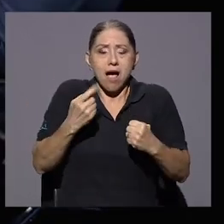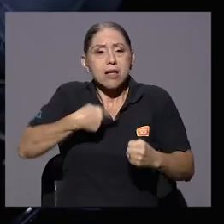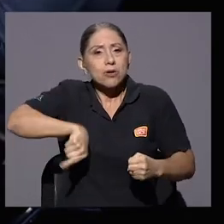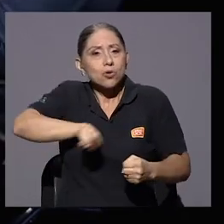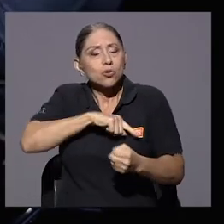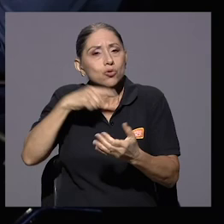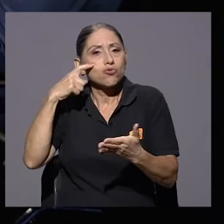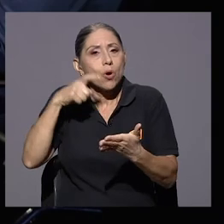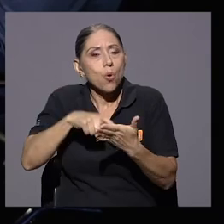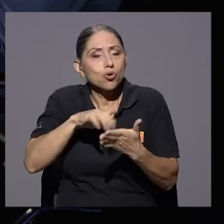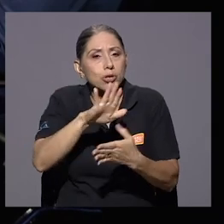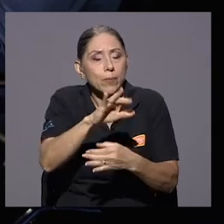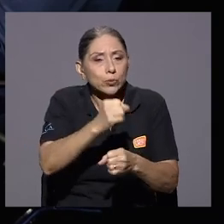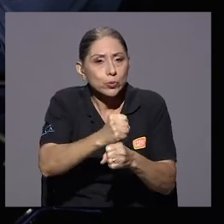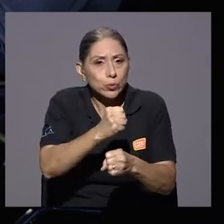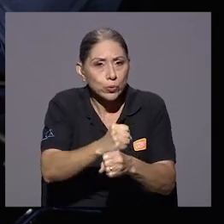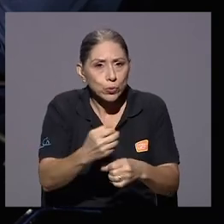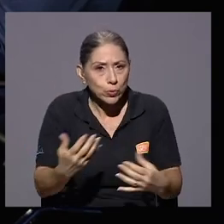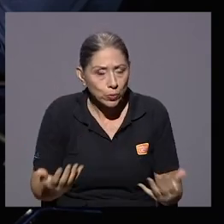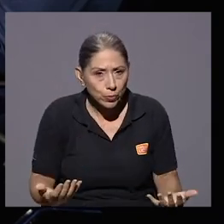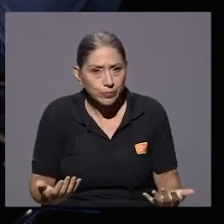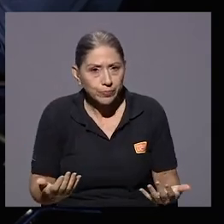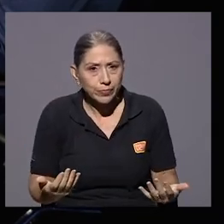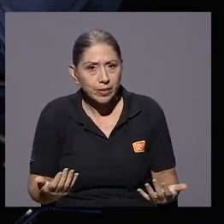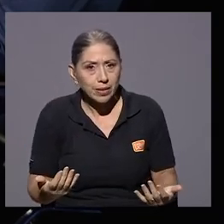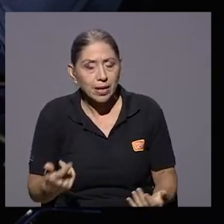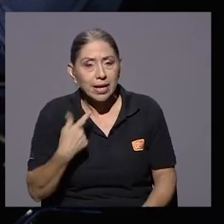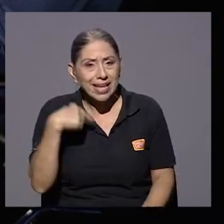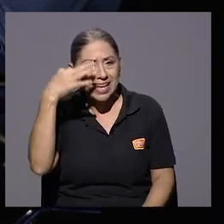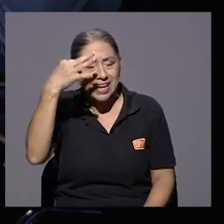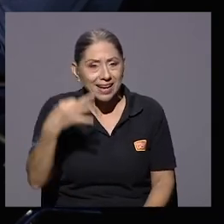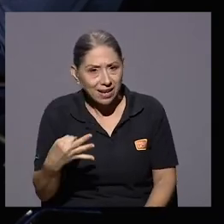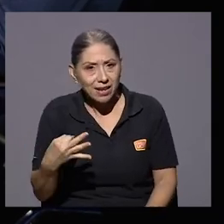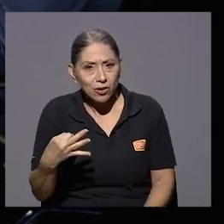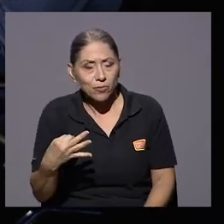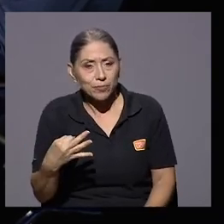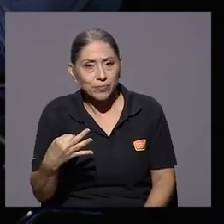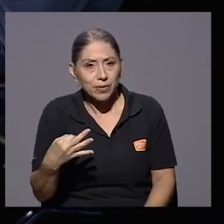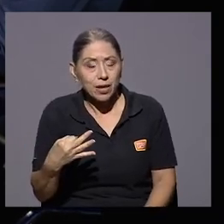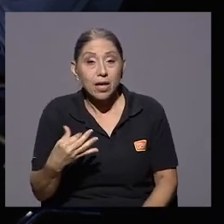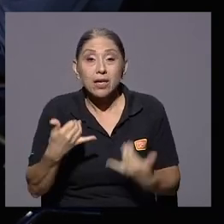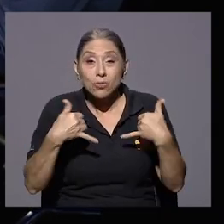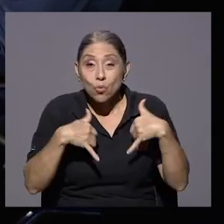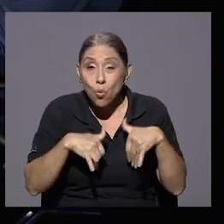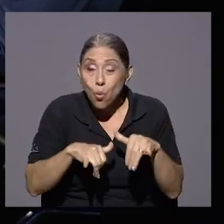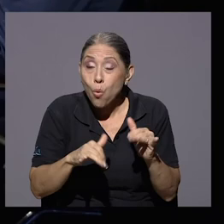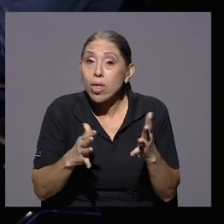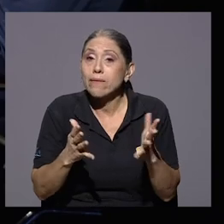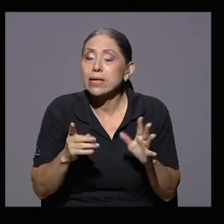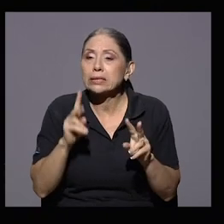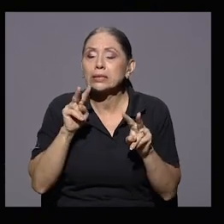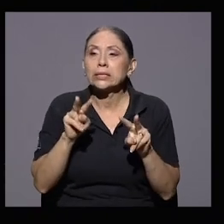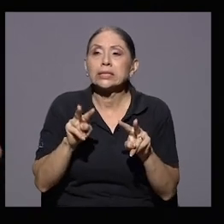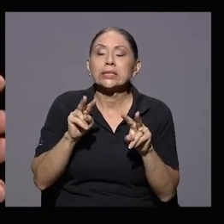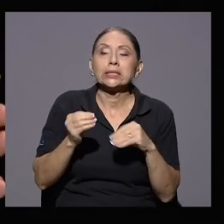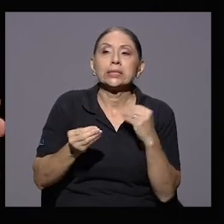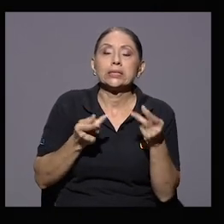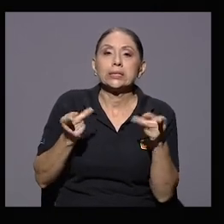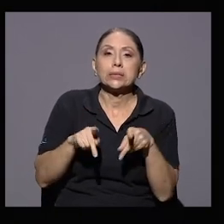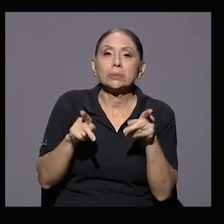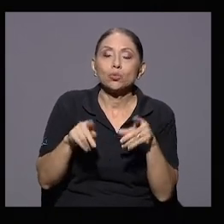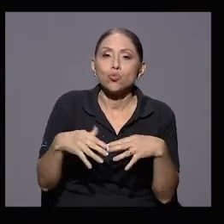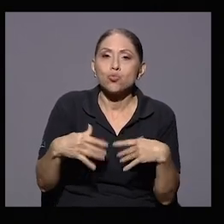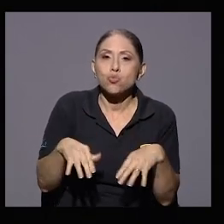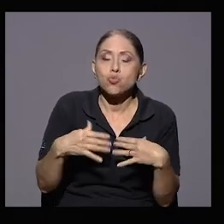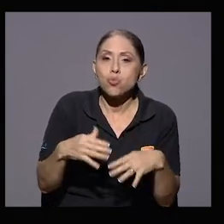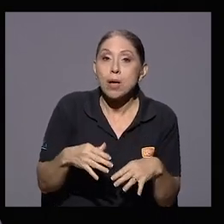creo que definitivamente quedan muchas barbas en remojo para quienes les toca hacer la